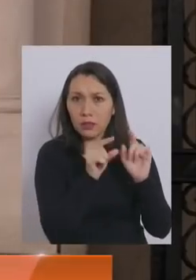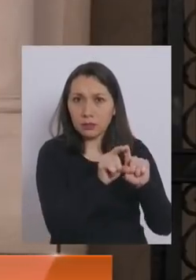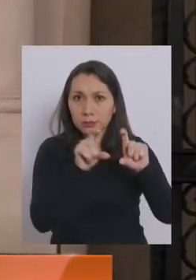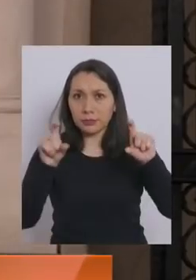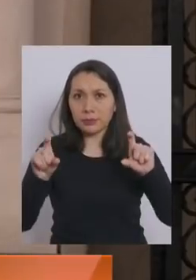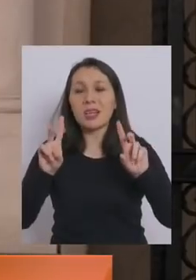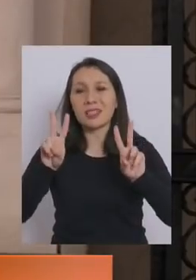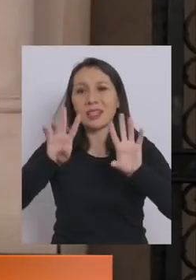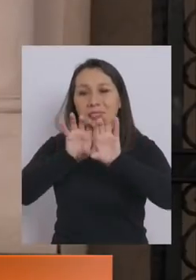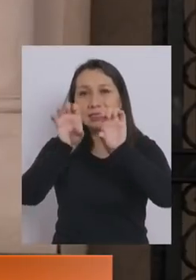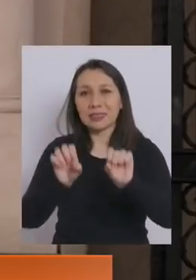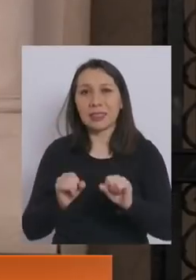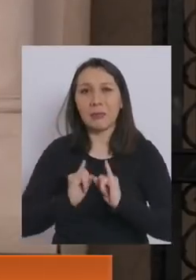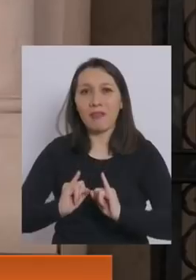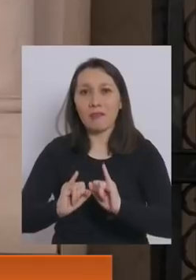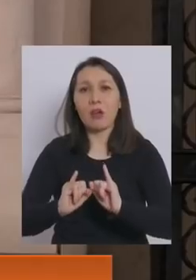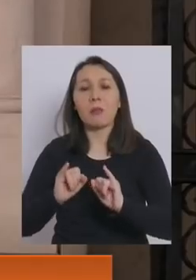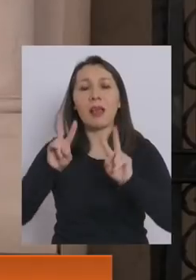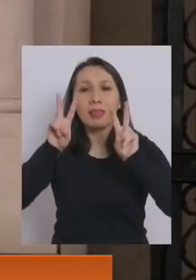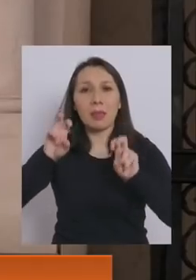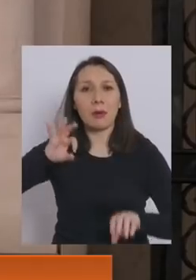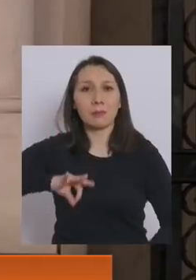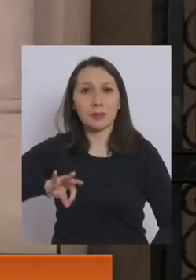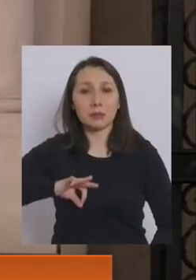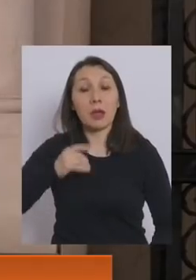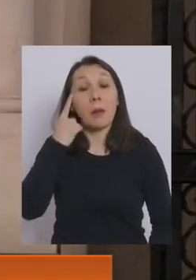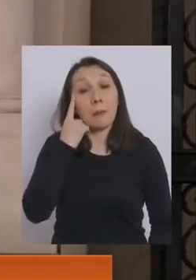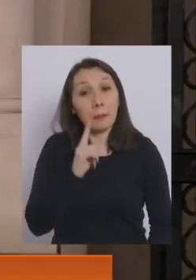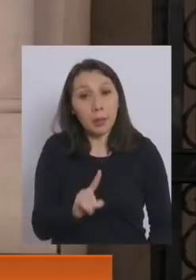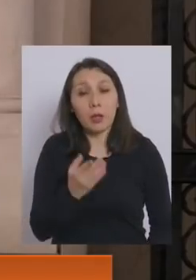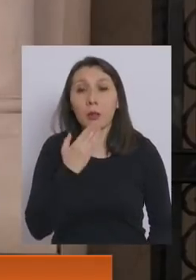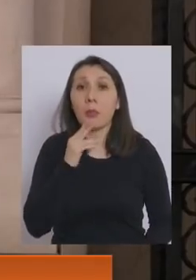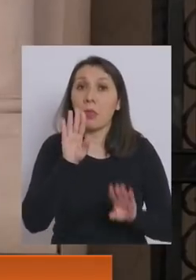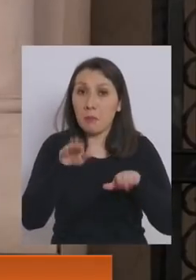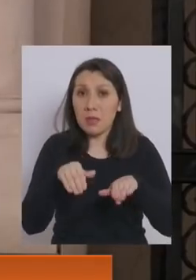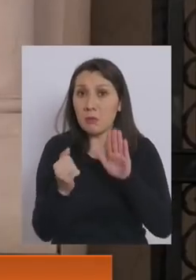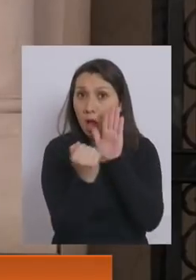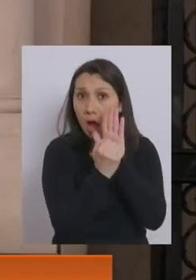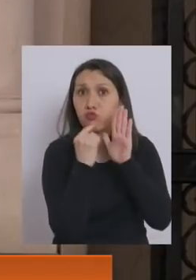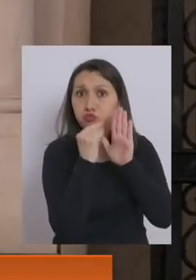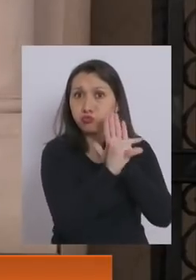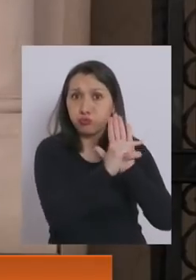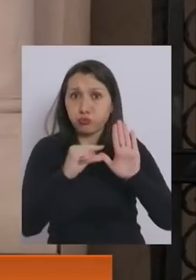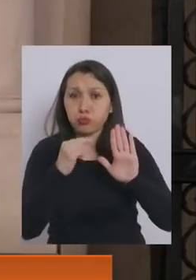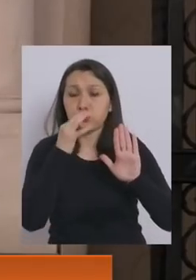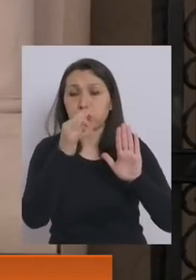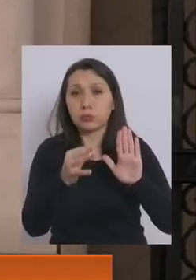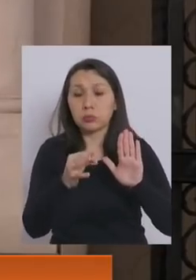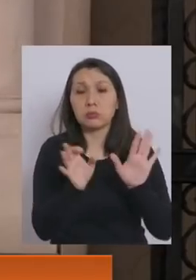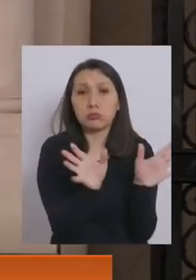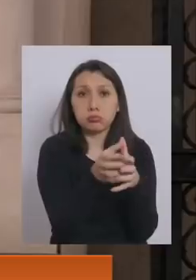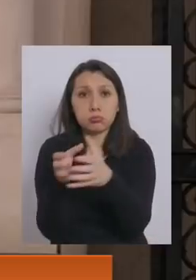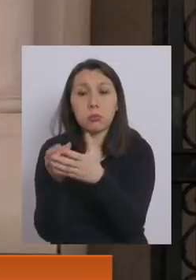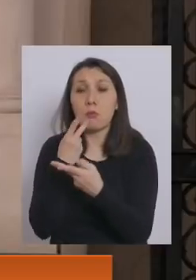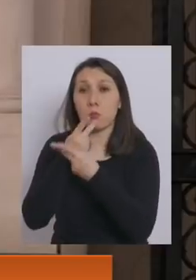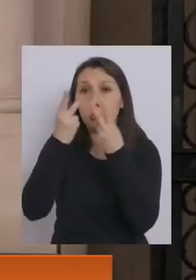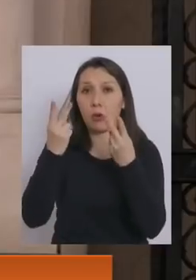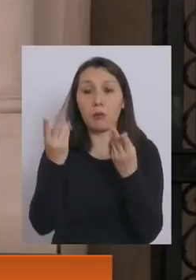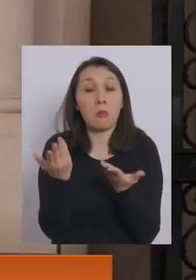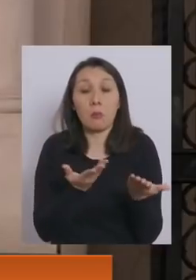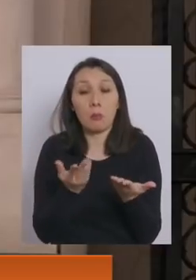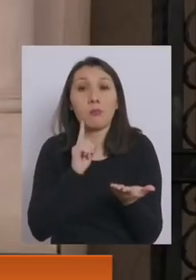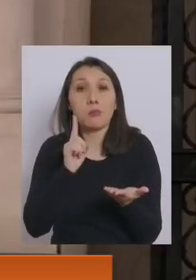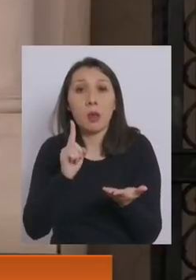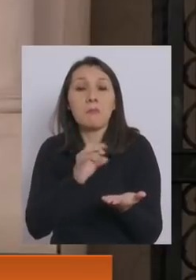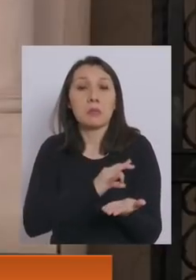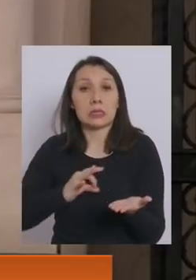información contenida en el sistema de información de datos previsionales. Pero también dice ese mismo artículo que los organismos públicos, como en este caso el